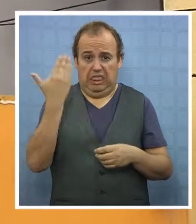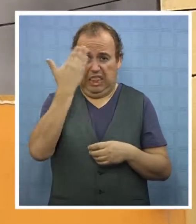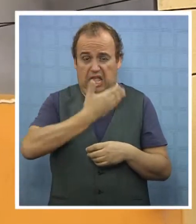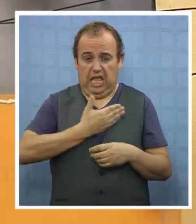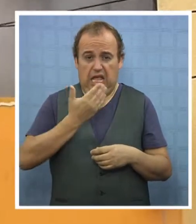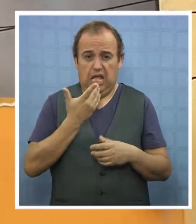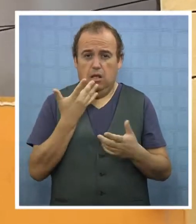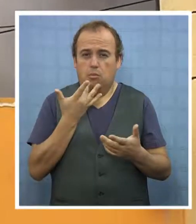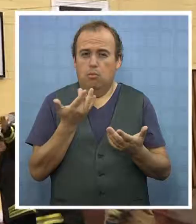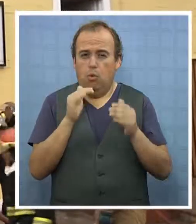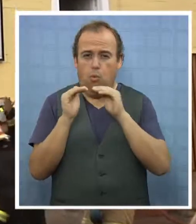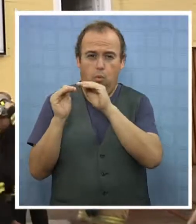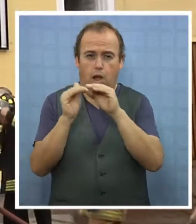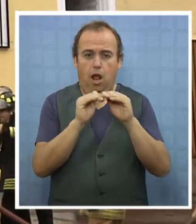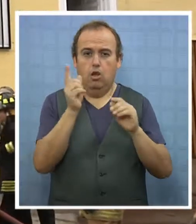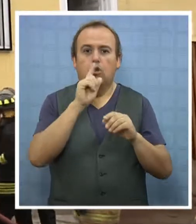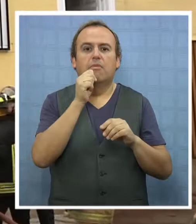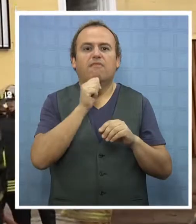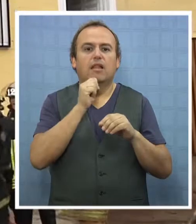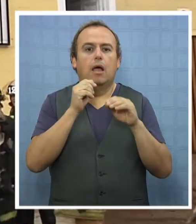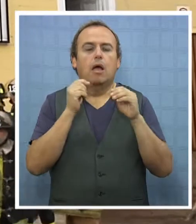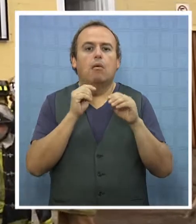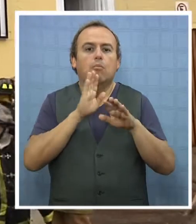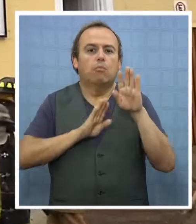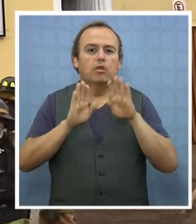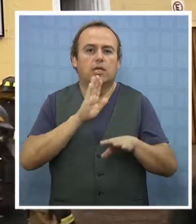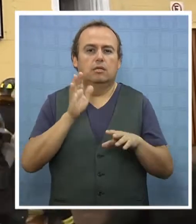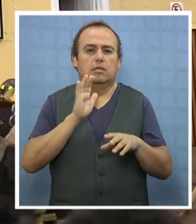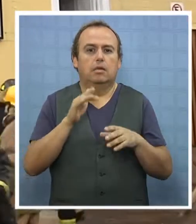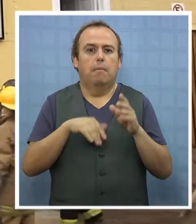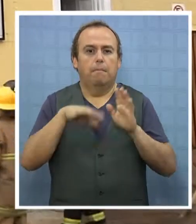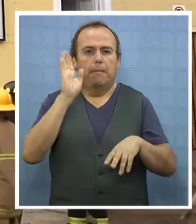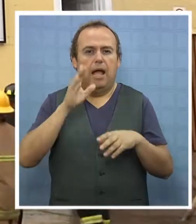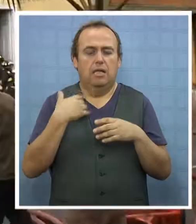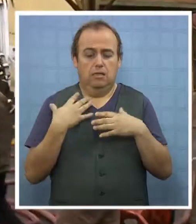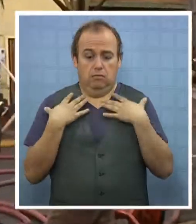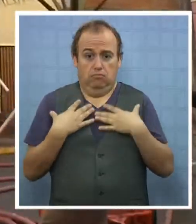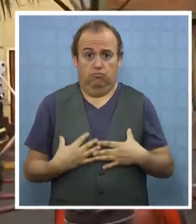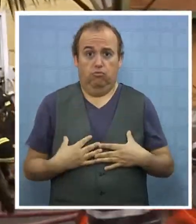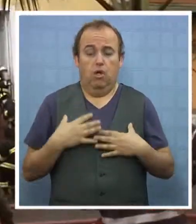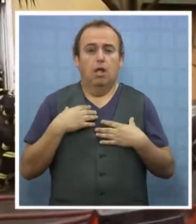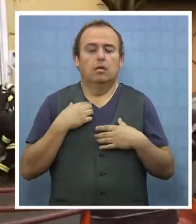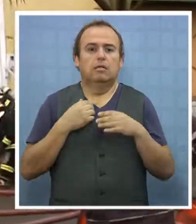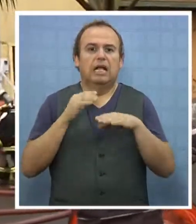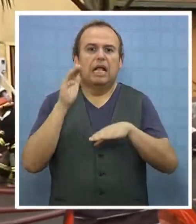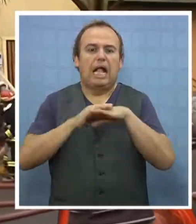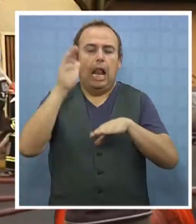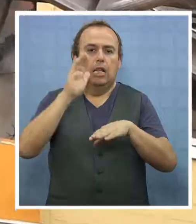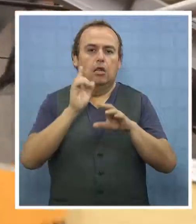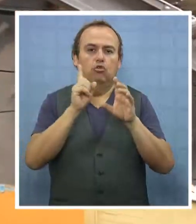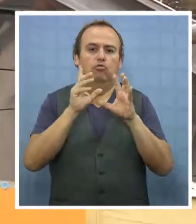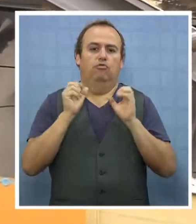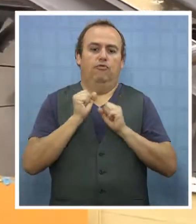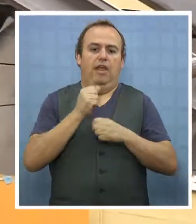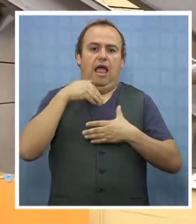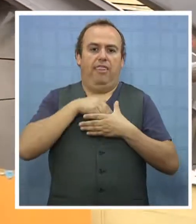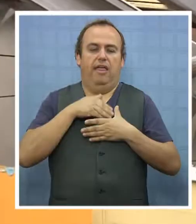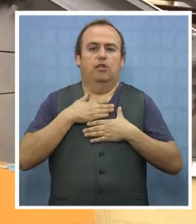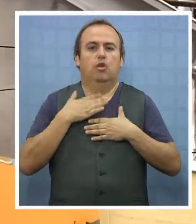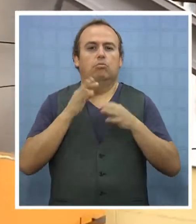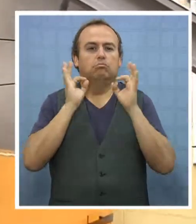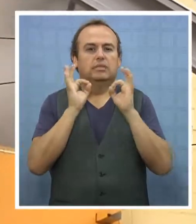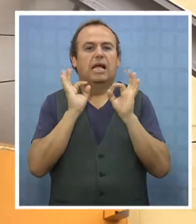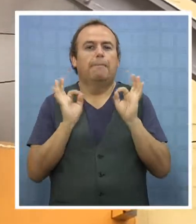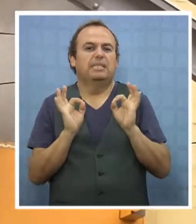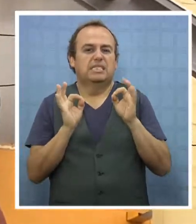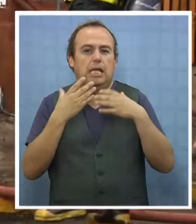tema de uniformidad, pero no por protección. Hoy en día son equipos que soportan altas temperaturas y le entregan seguridad al bombero. Son trajes